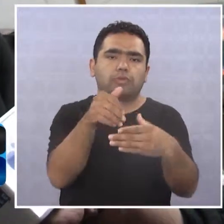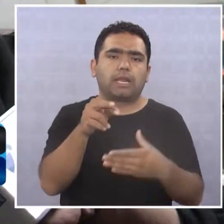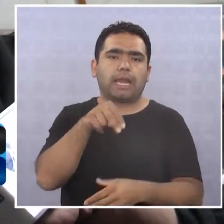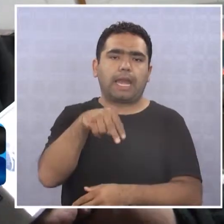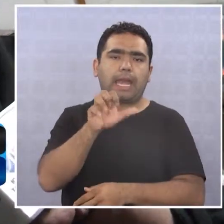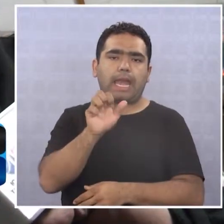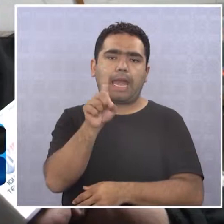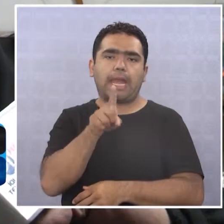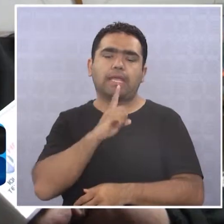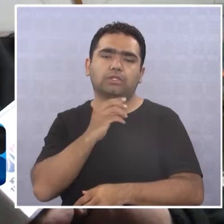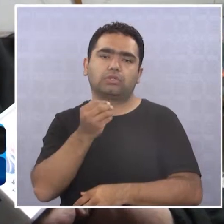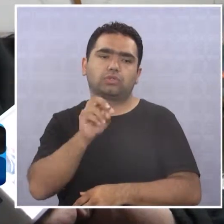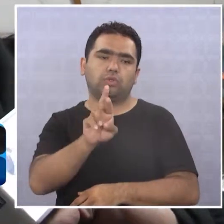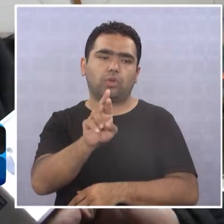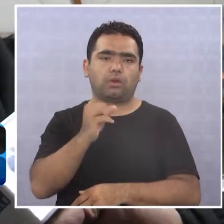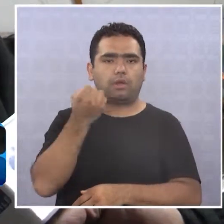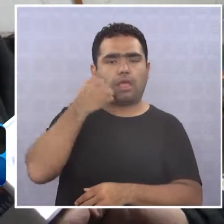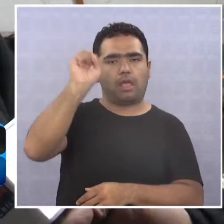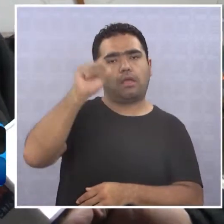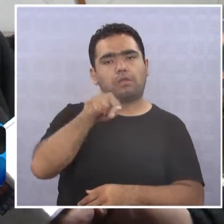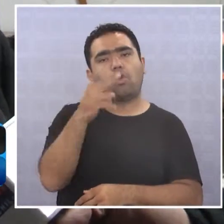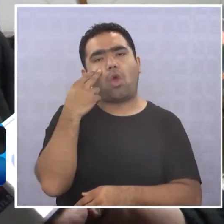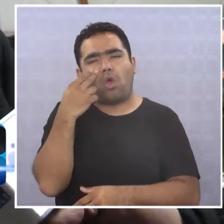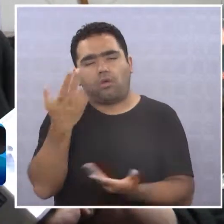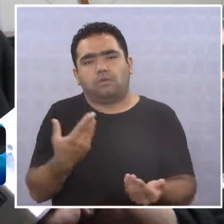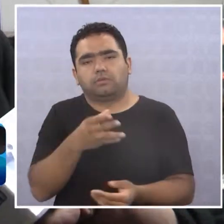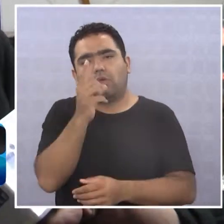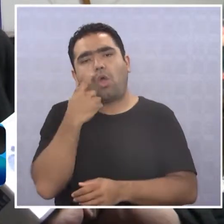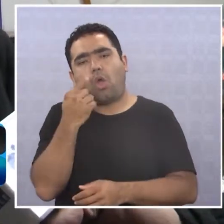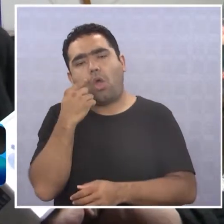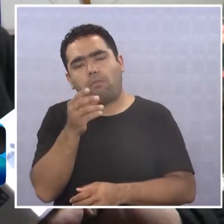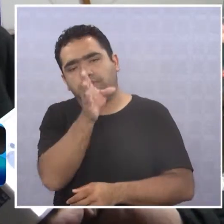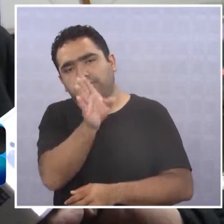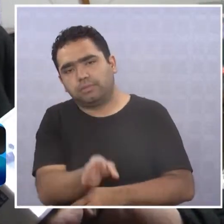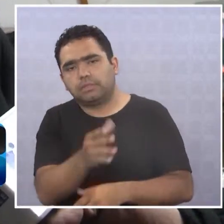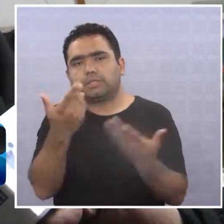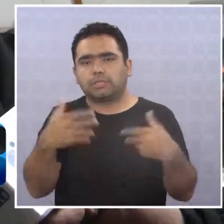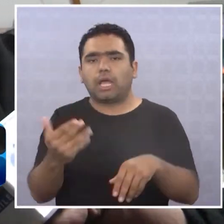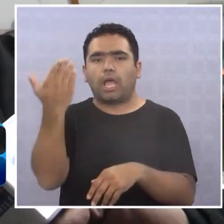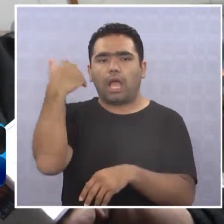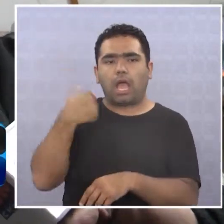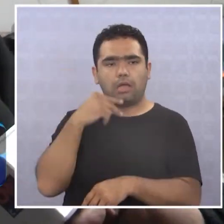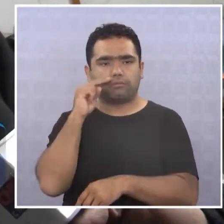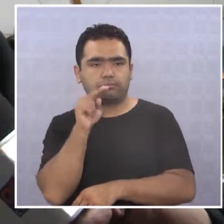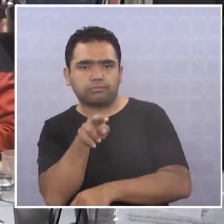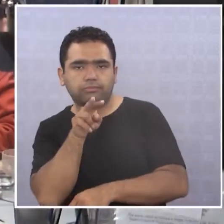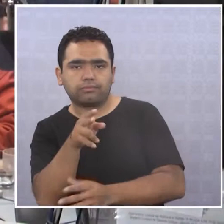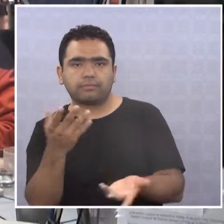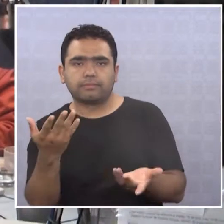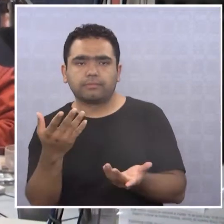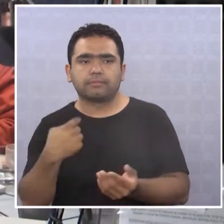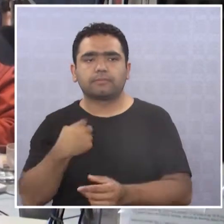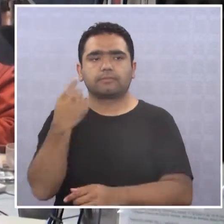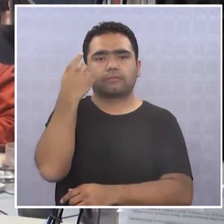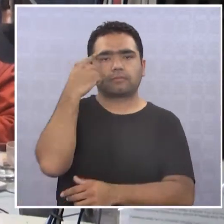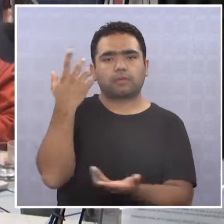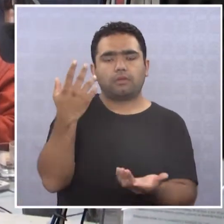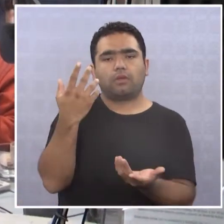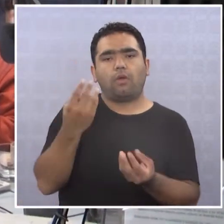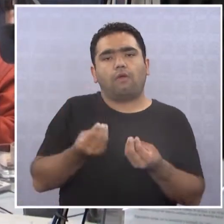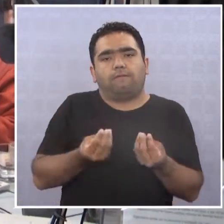Néstor, Néstor es conocido, tiene su prestigio, ya fue parlamentario, o sea, creo que